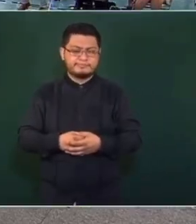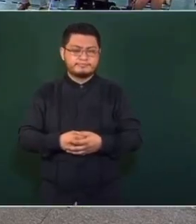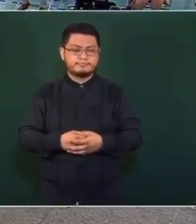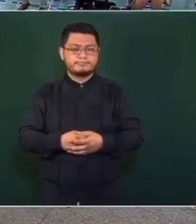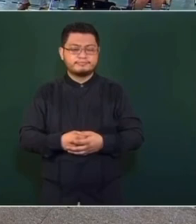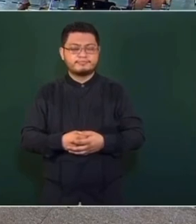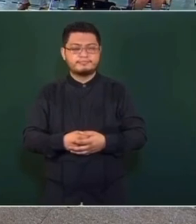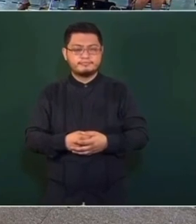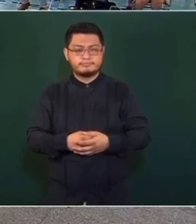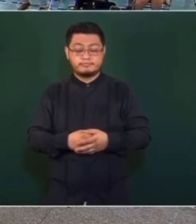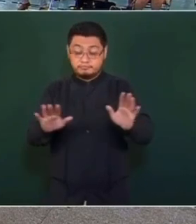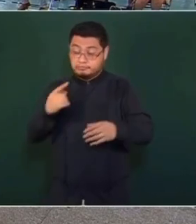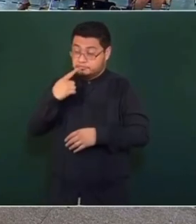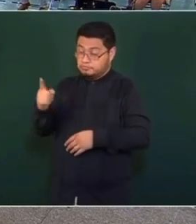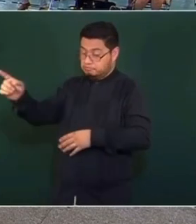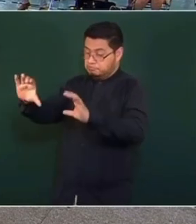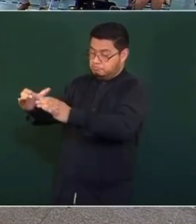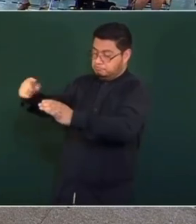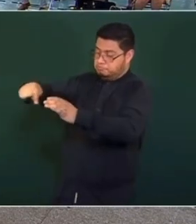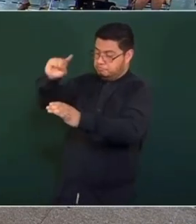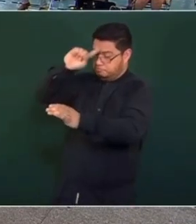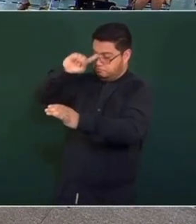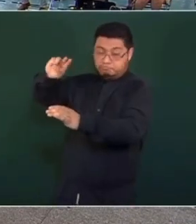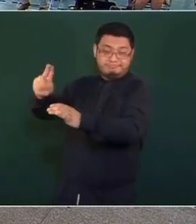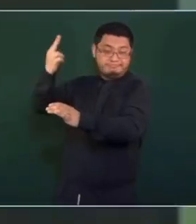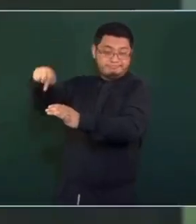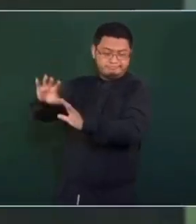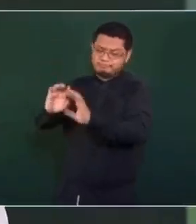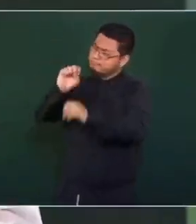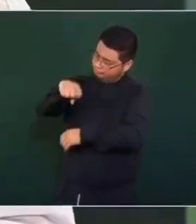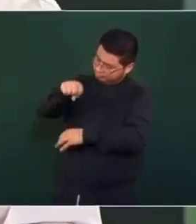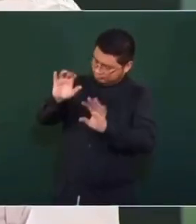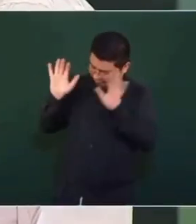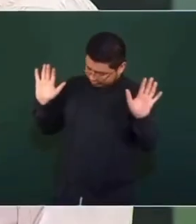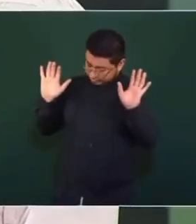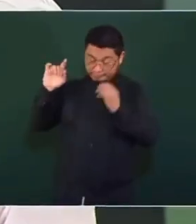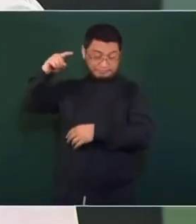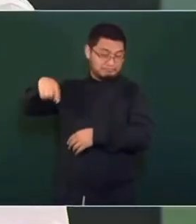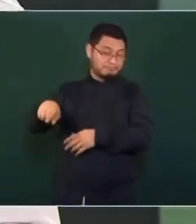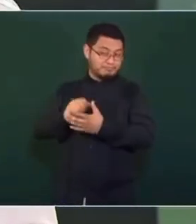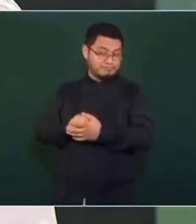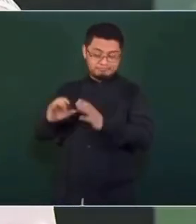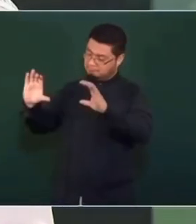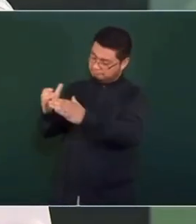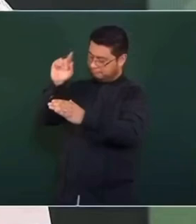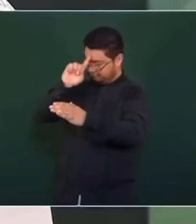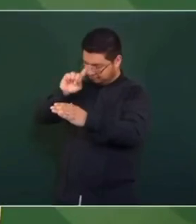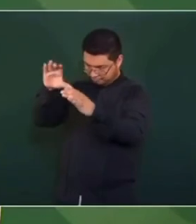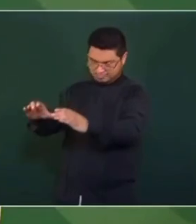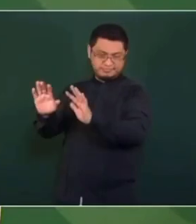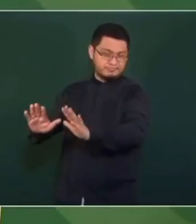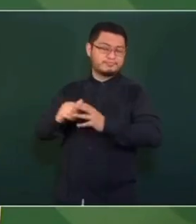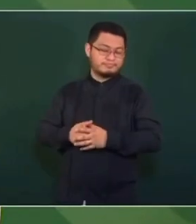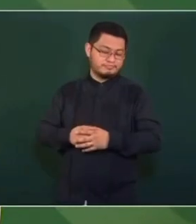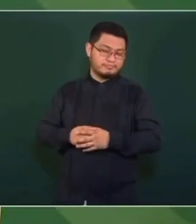Se me va a decir formalmente el Consejo Universitario. Sí, ¿cómo no? El Consejo Universitario, formalmente.